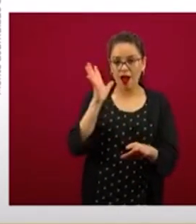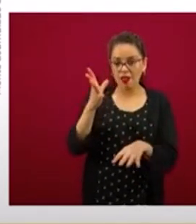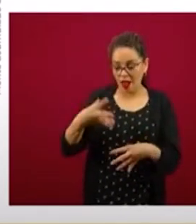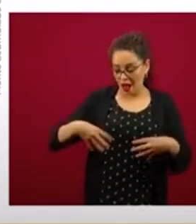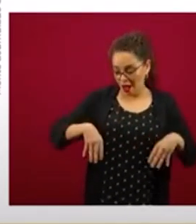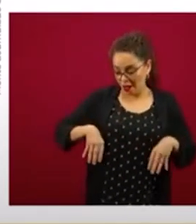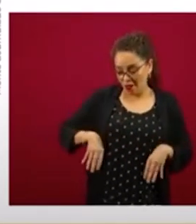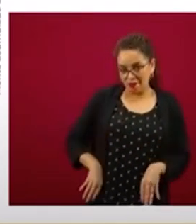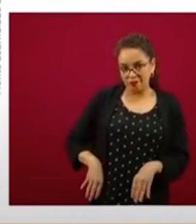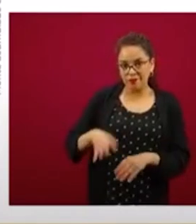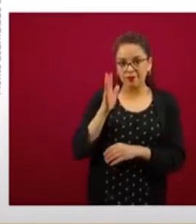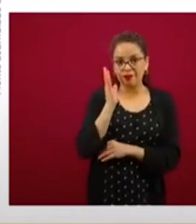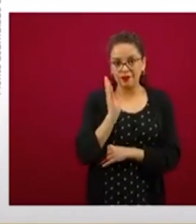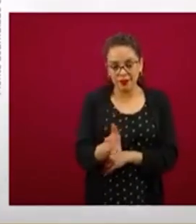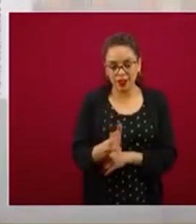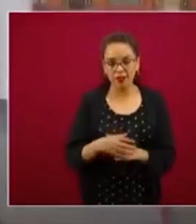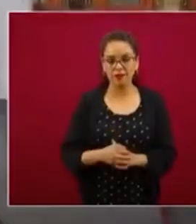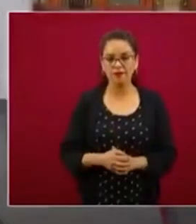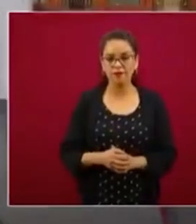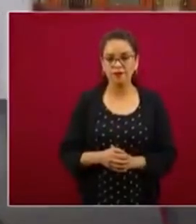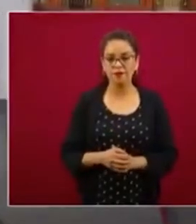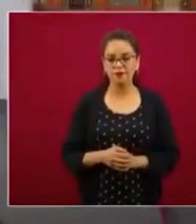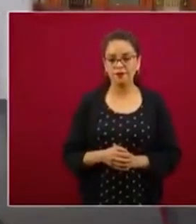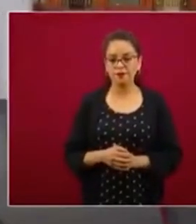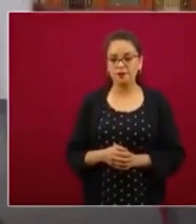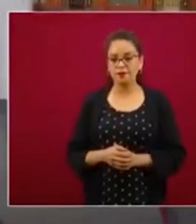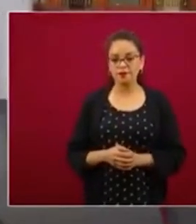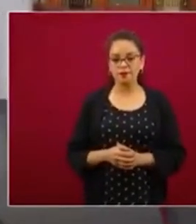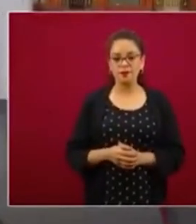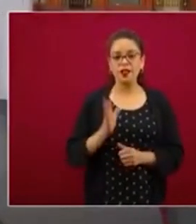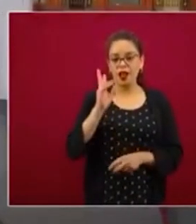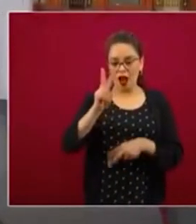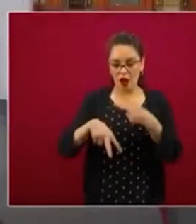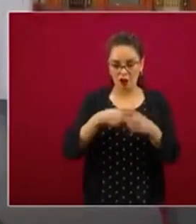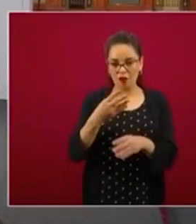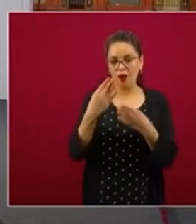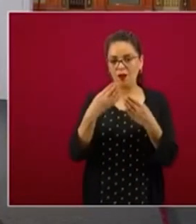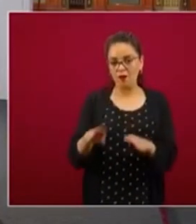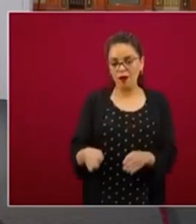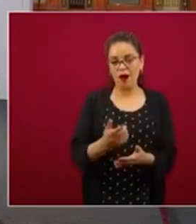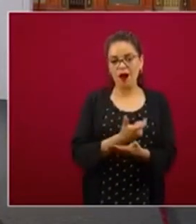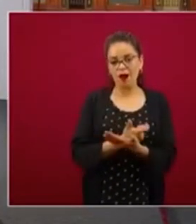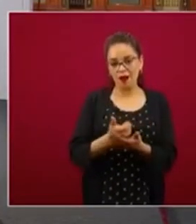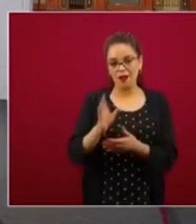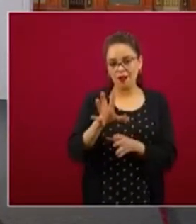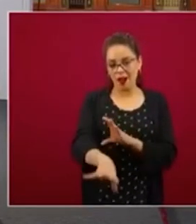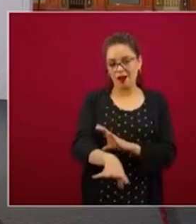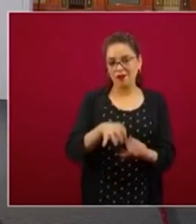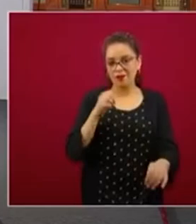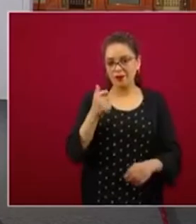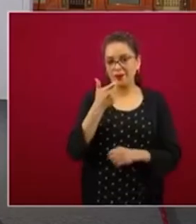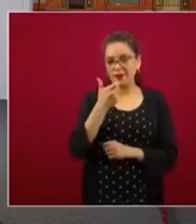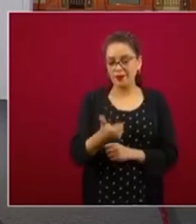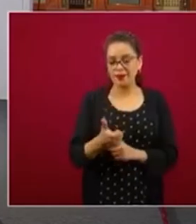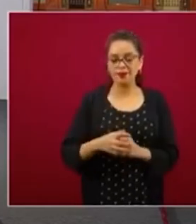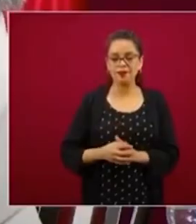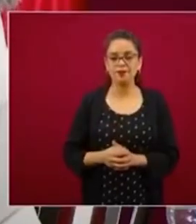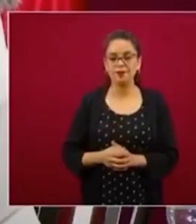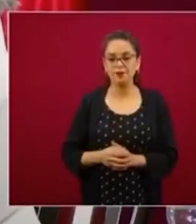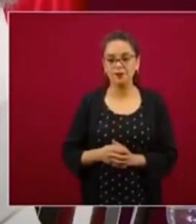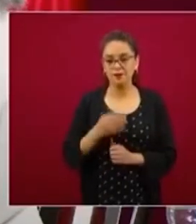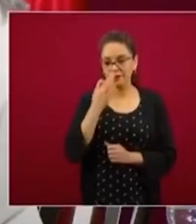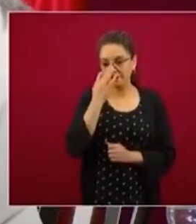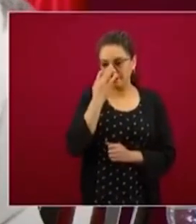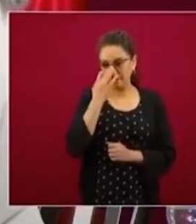ya fueron a la sucursal bancaria, que ya cobraron y que vamos a ir incrementando, necesitamos